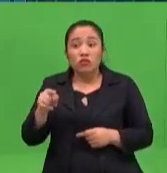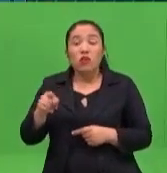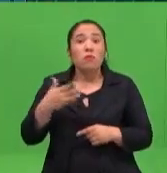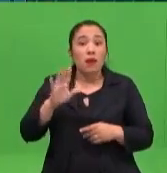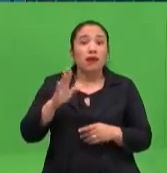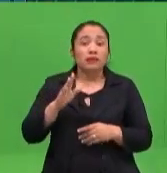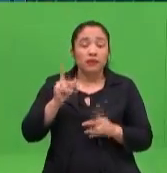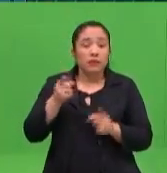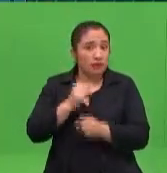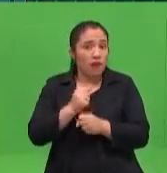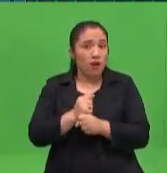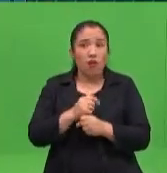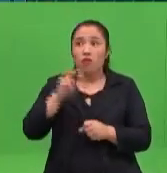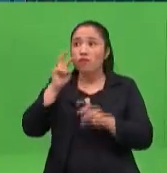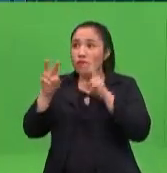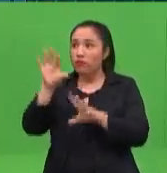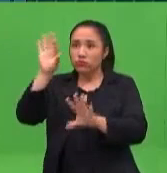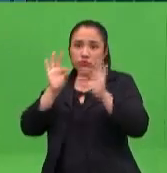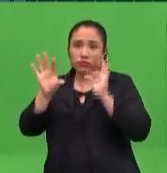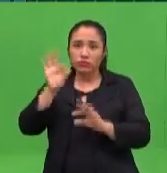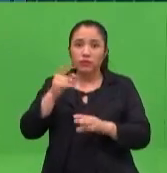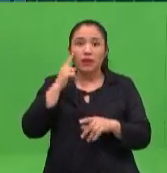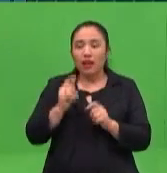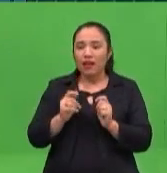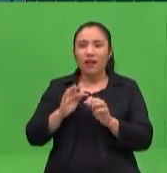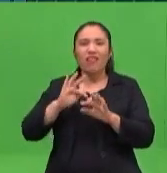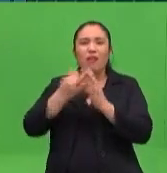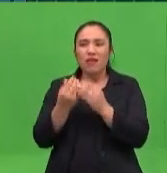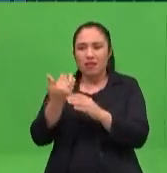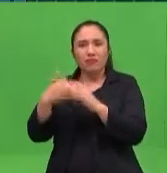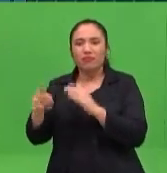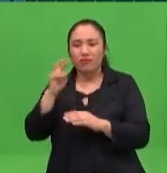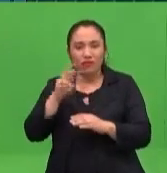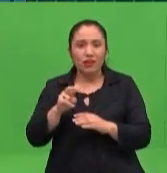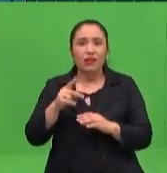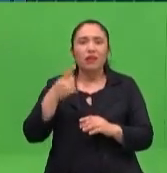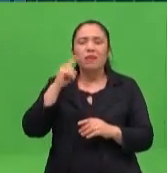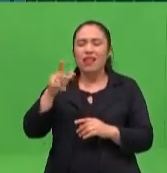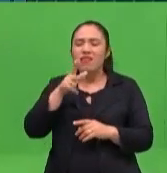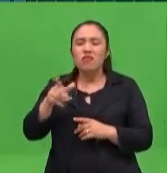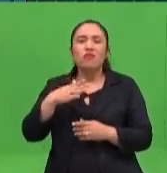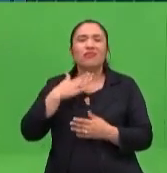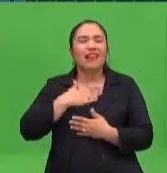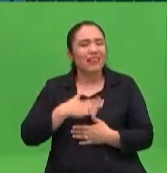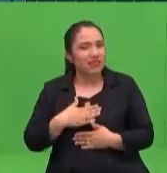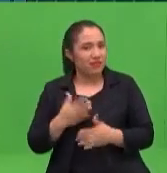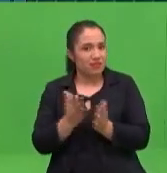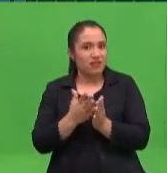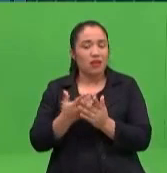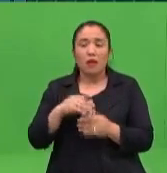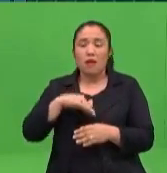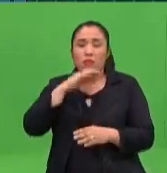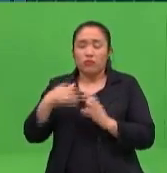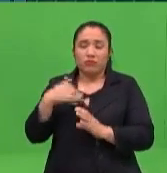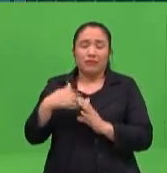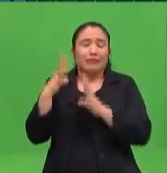familias, ¿verdad? Lo que no queremos es estresarle a la familia ni a los niños en exigirle a que realice